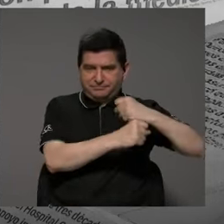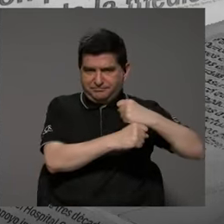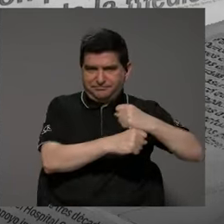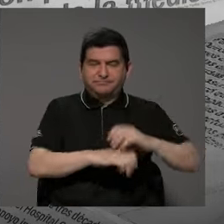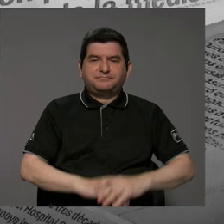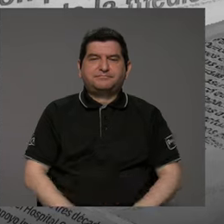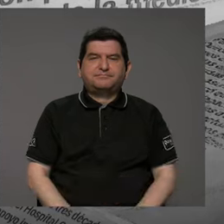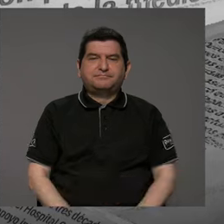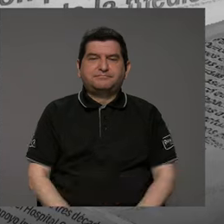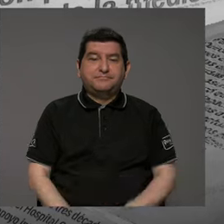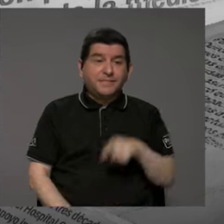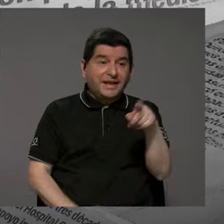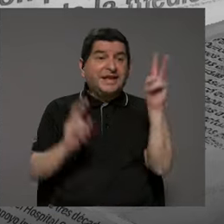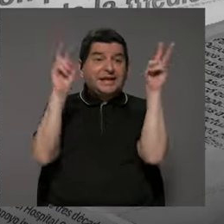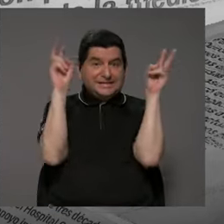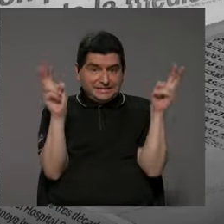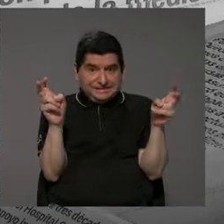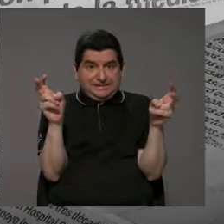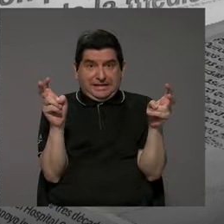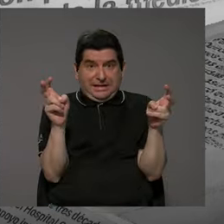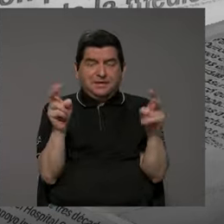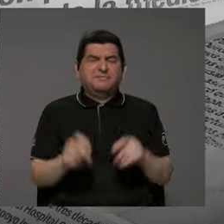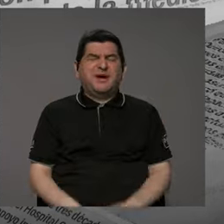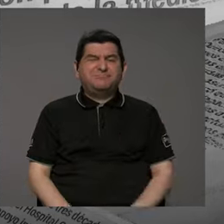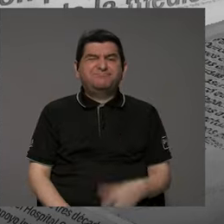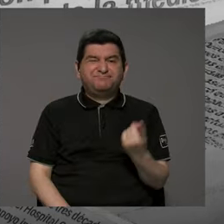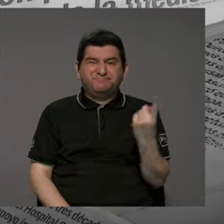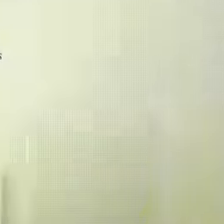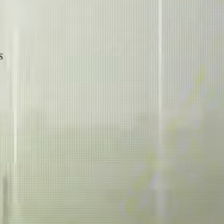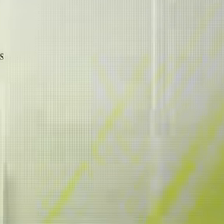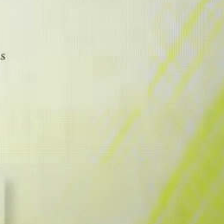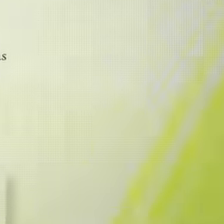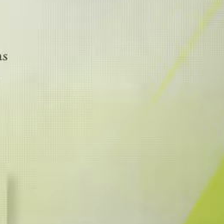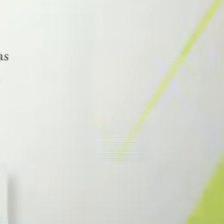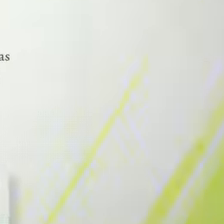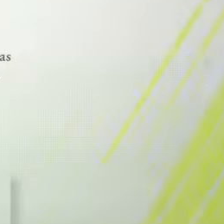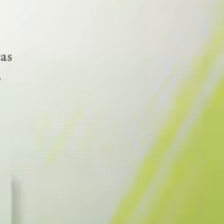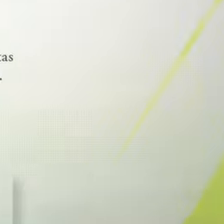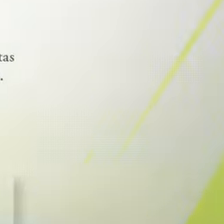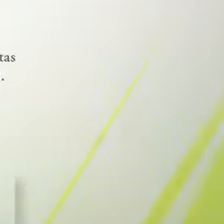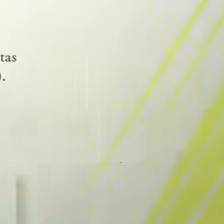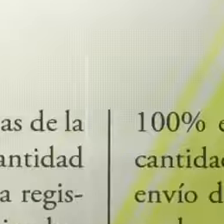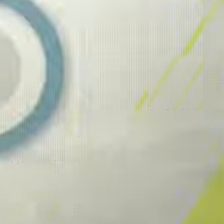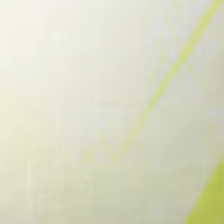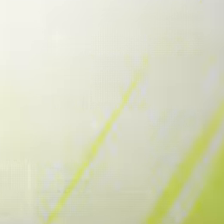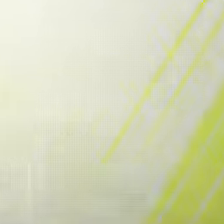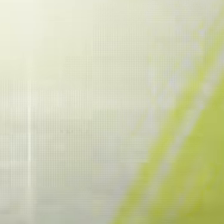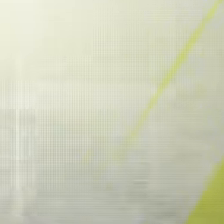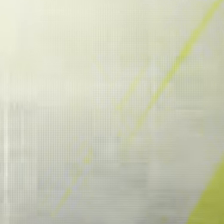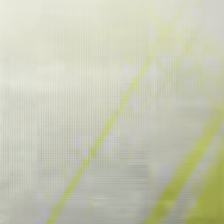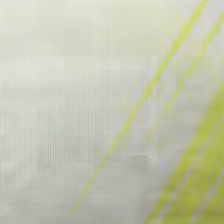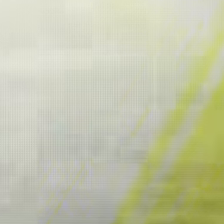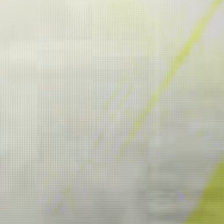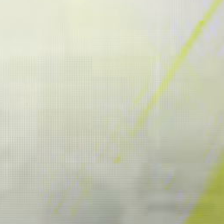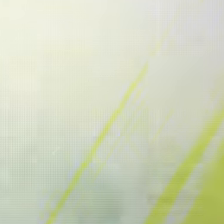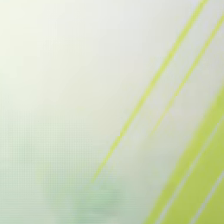ese es un tema que sí quedó debiendo. Yo creo que podríamos decir que tal vez no pasó con una muy buena nota.